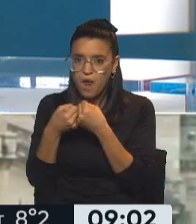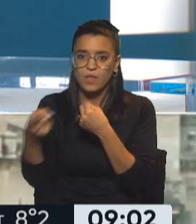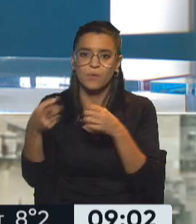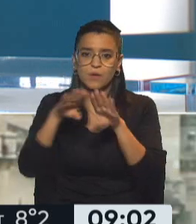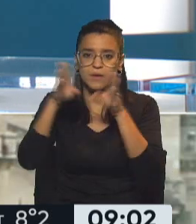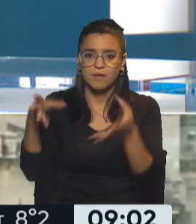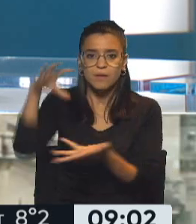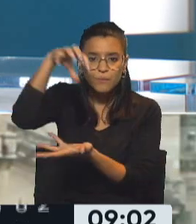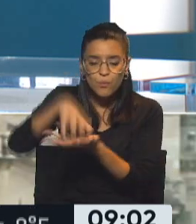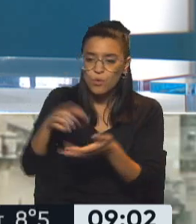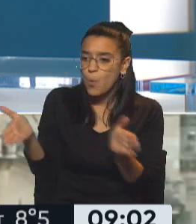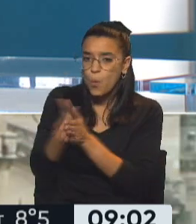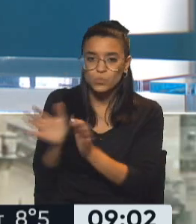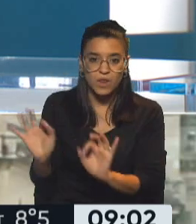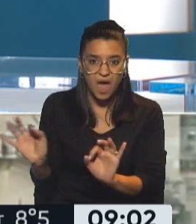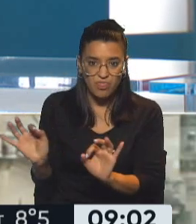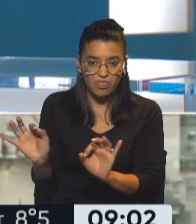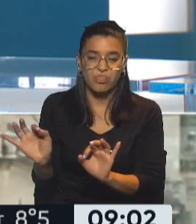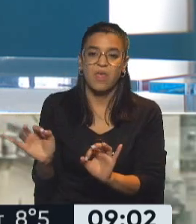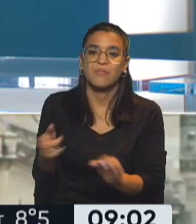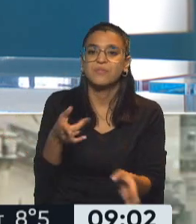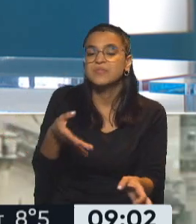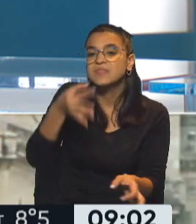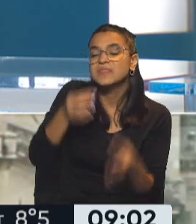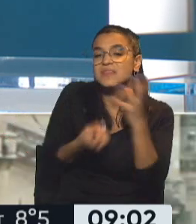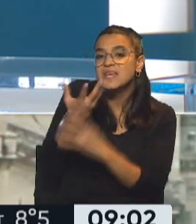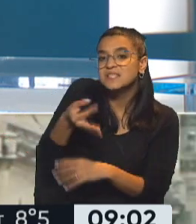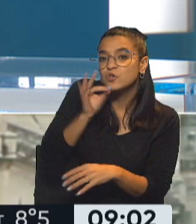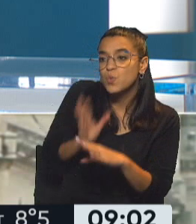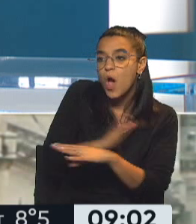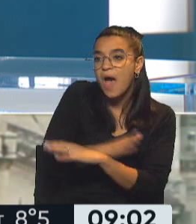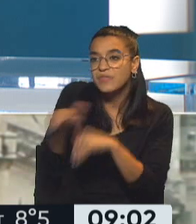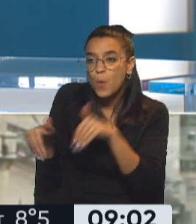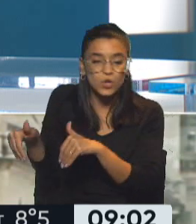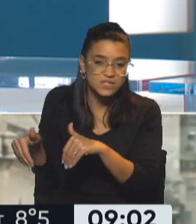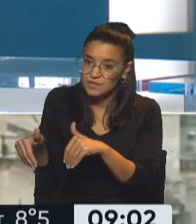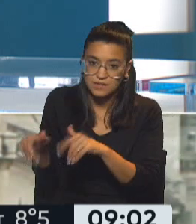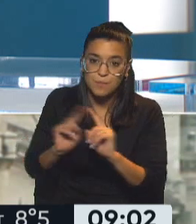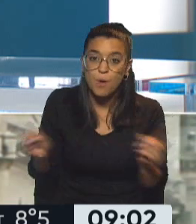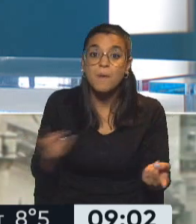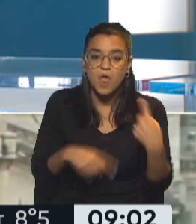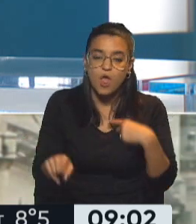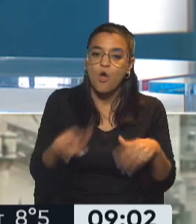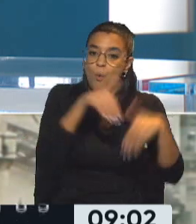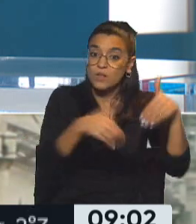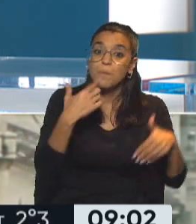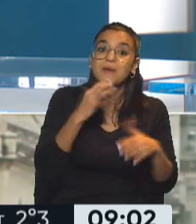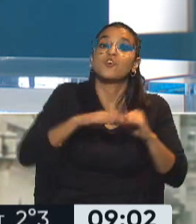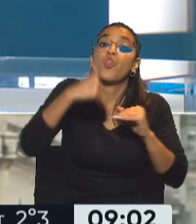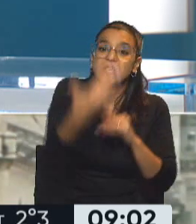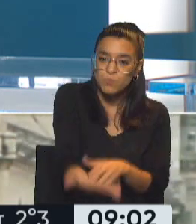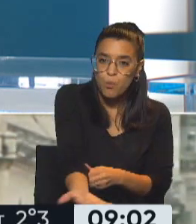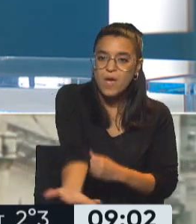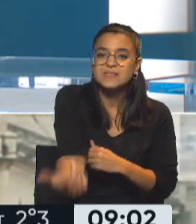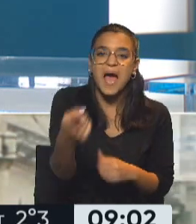búnker común, ni siquiera en el desayuno previo al día de las elecciones. Pero con las cifras puestas de las PASO, donde se